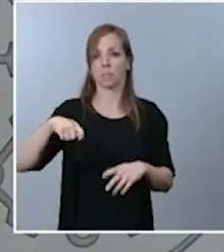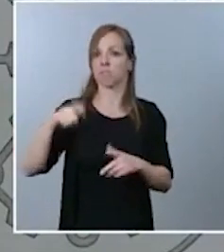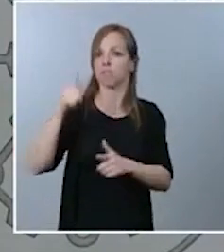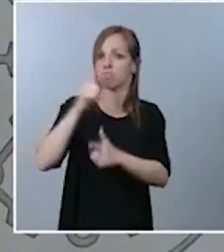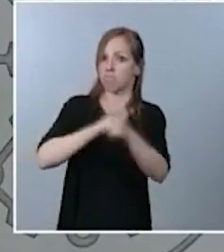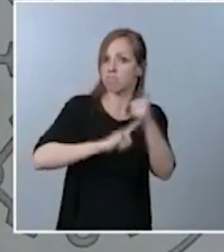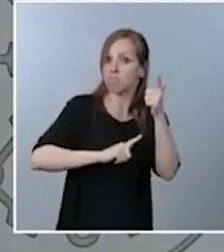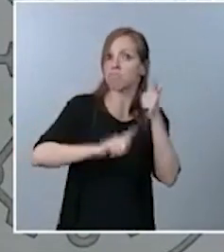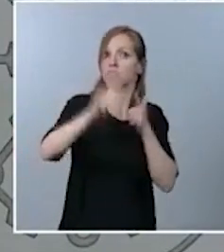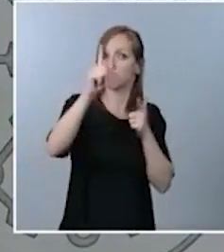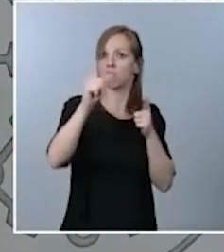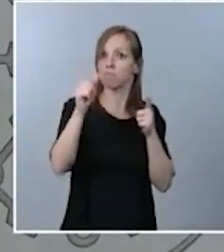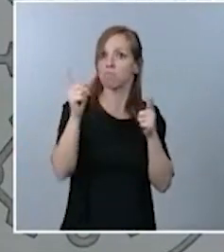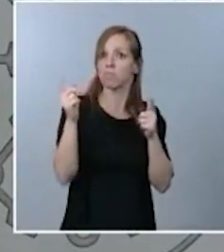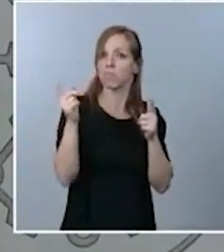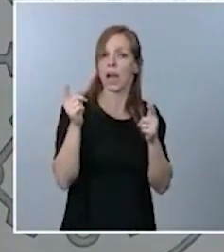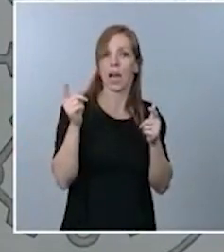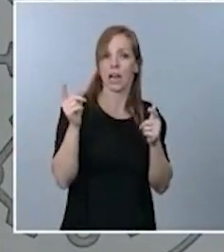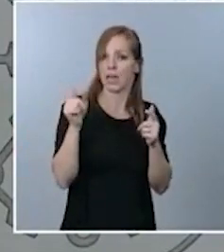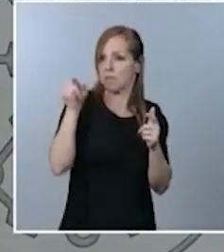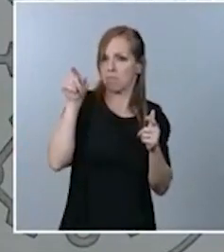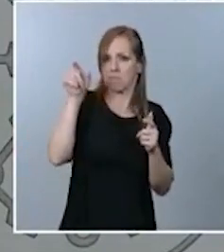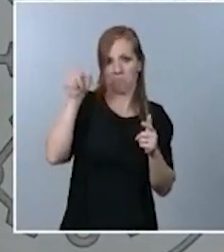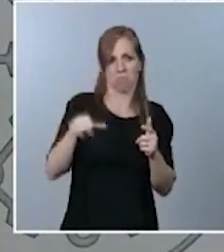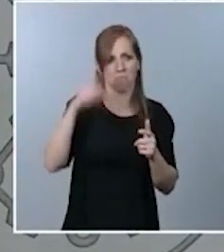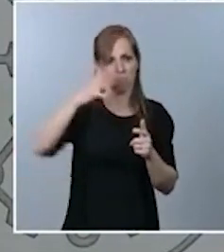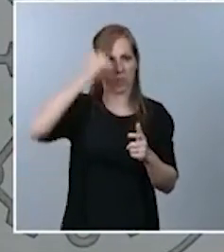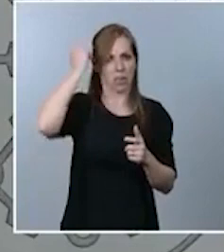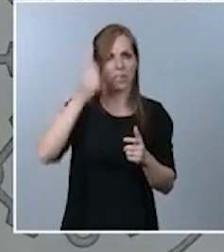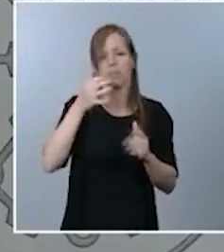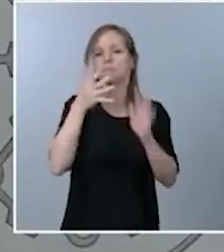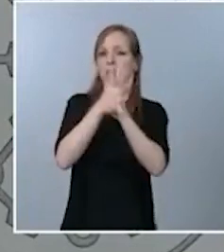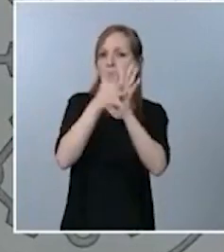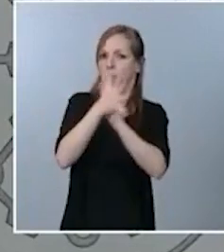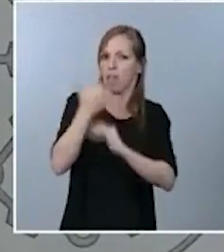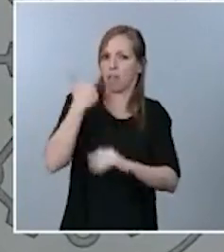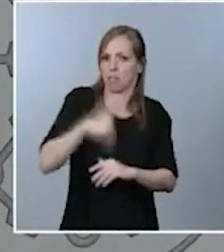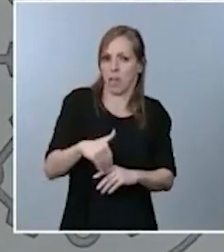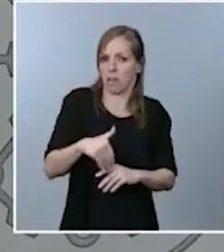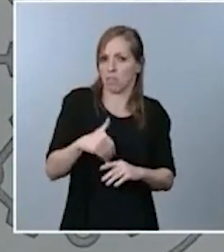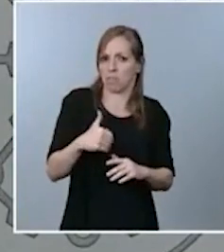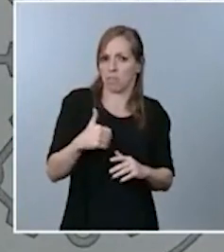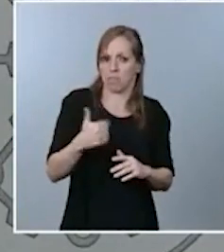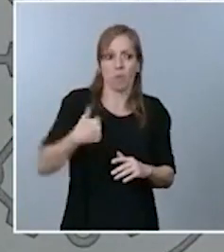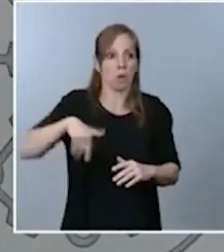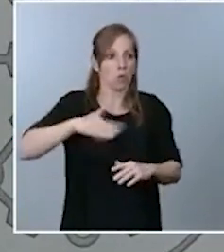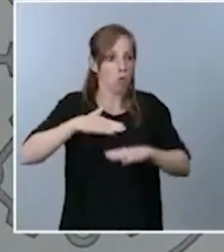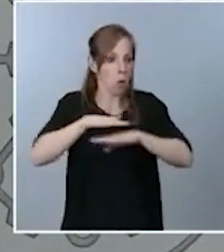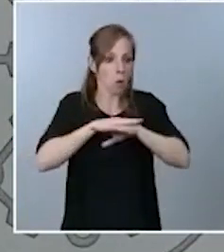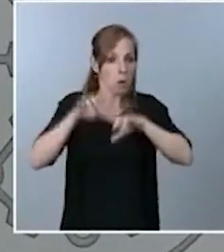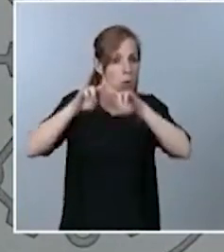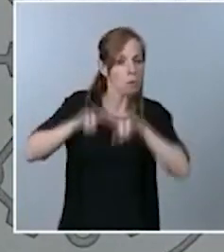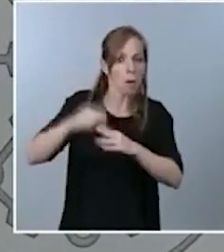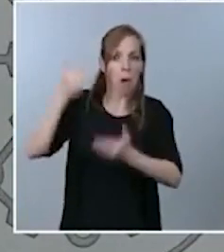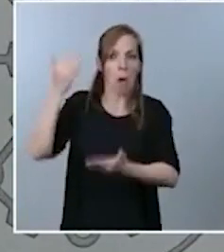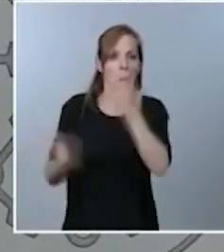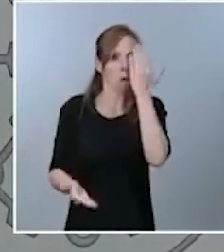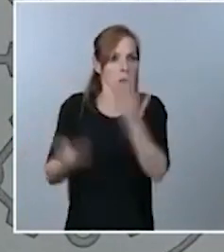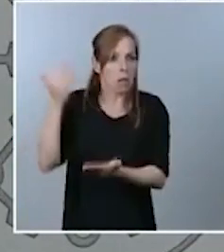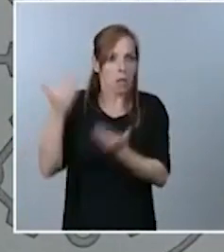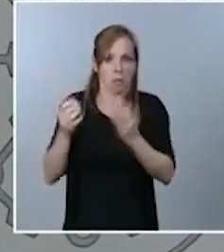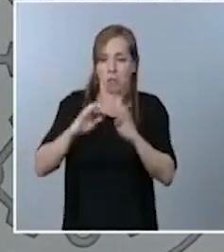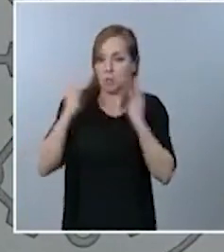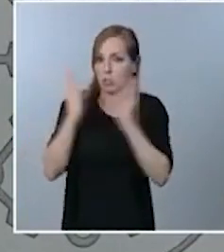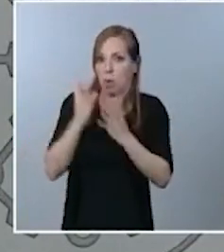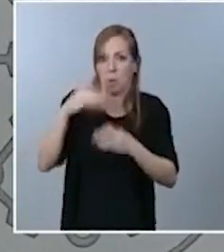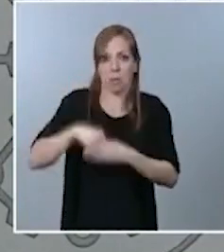ha dado cuenta a lo largo de estos días y este Gobierno ni lo ha revisado ni lo ha valorado en el Consejo de Ministros y tenemos poco